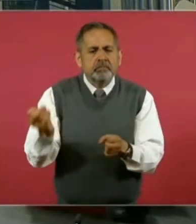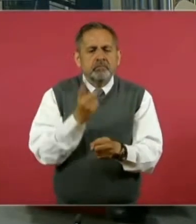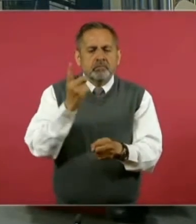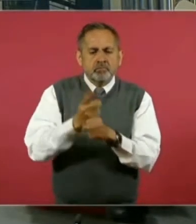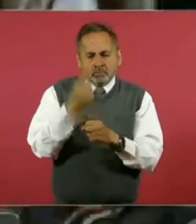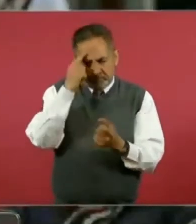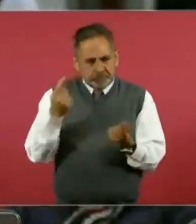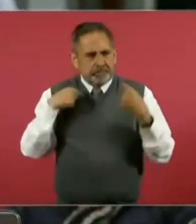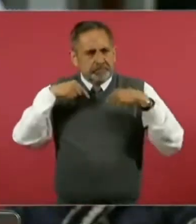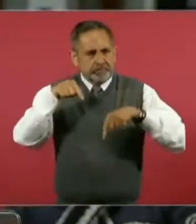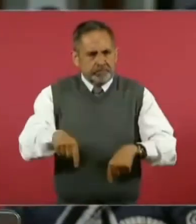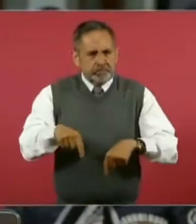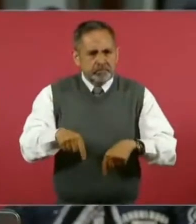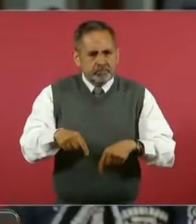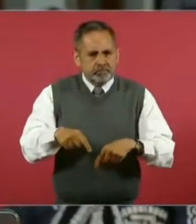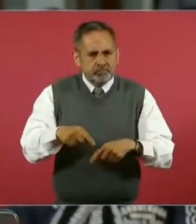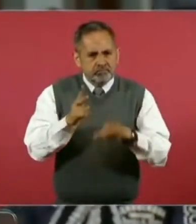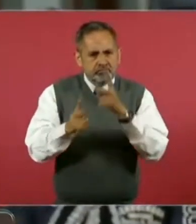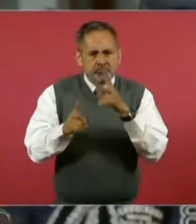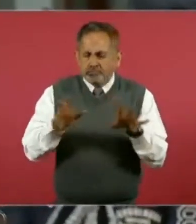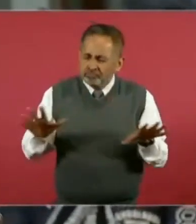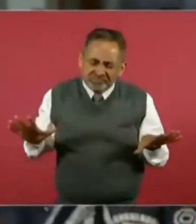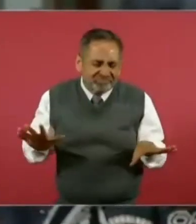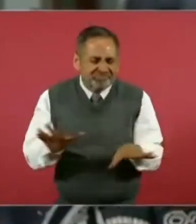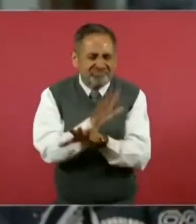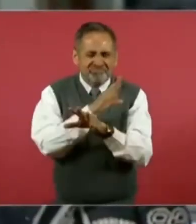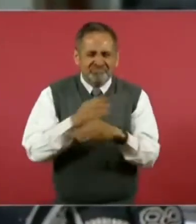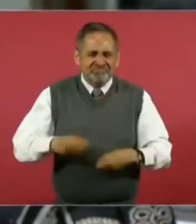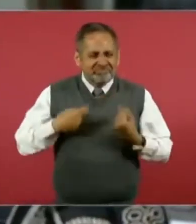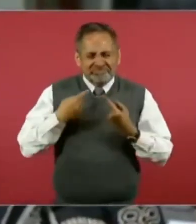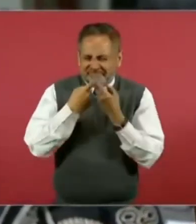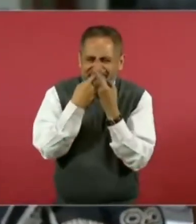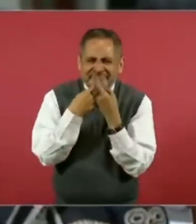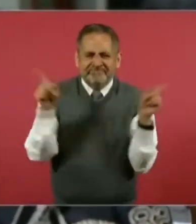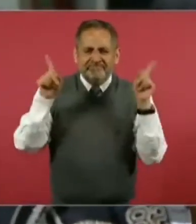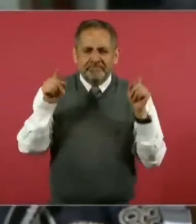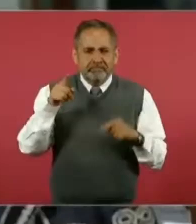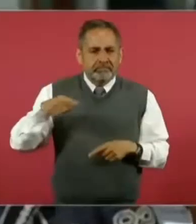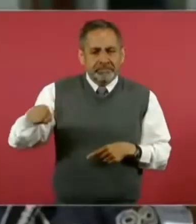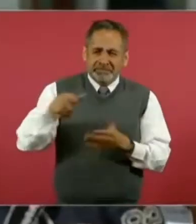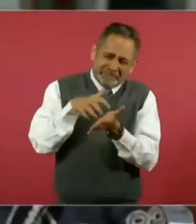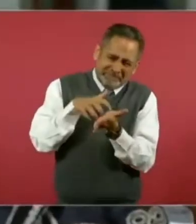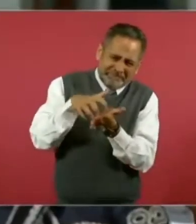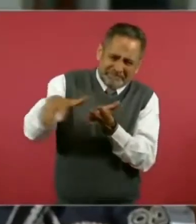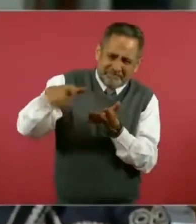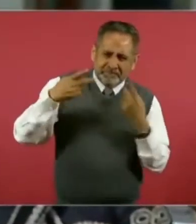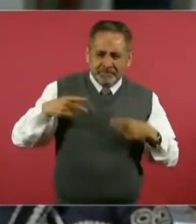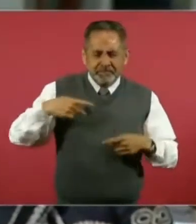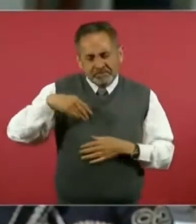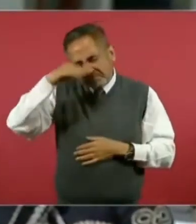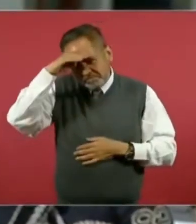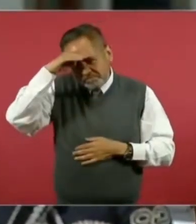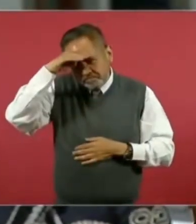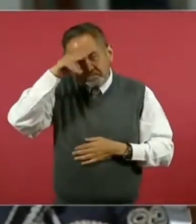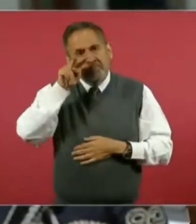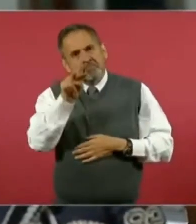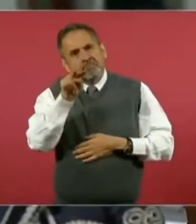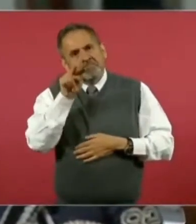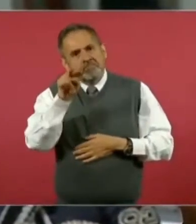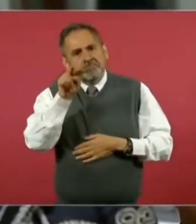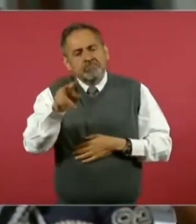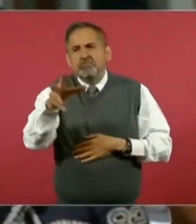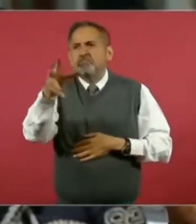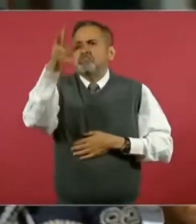de participar en este ejercicio que cambió sin duda, la forma de pensar de millones de personas y que fue una